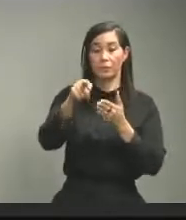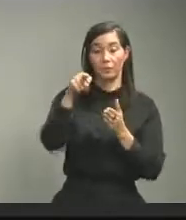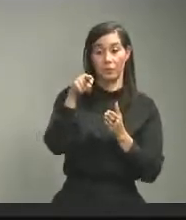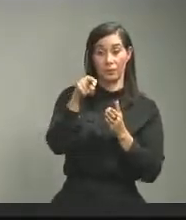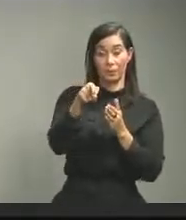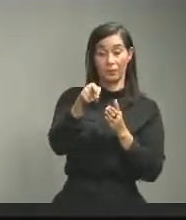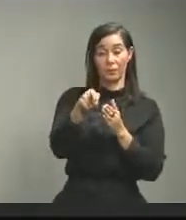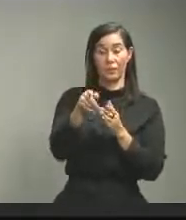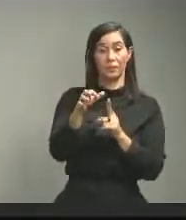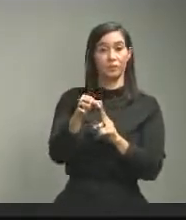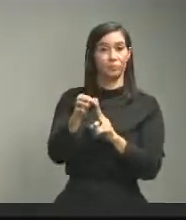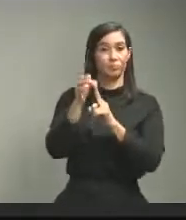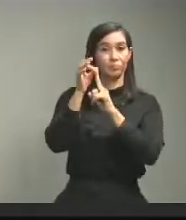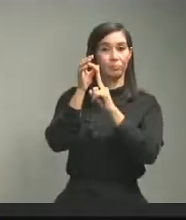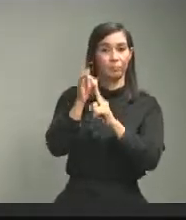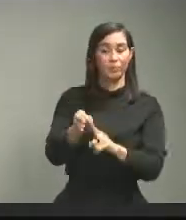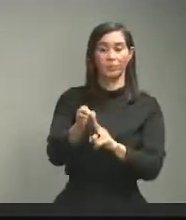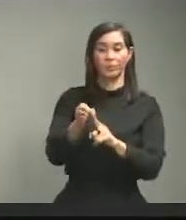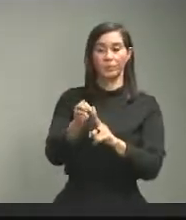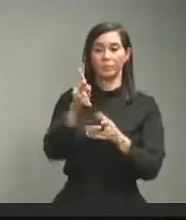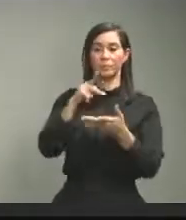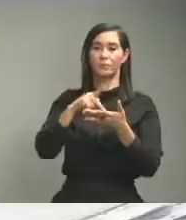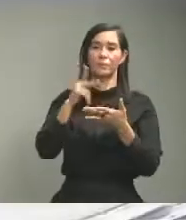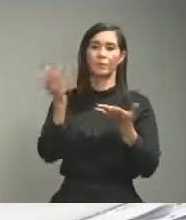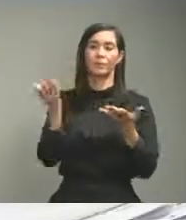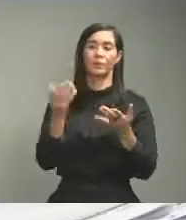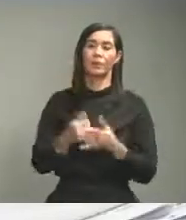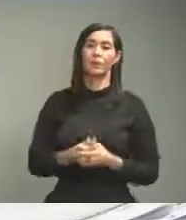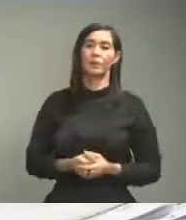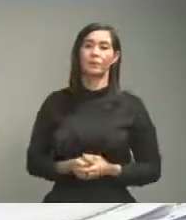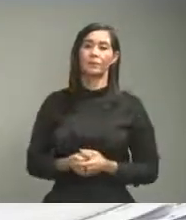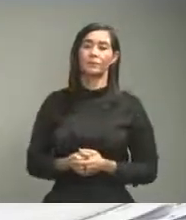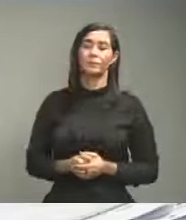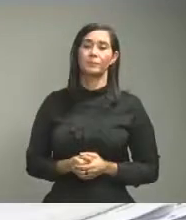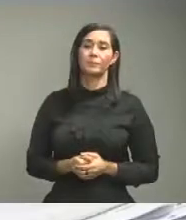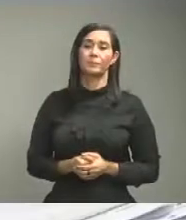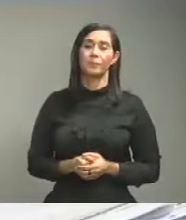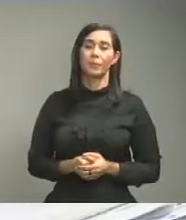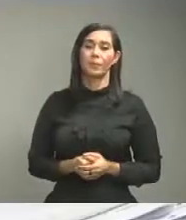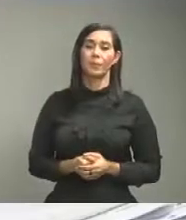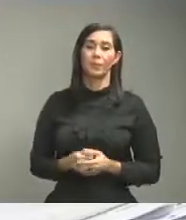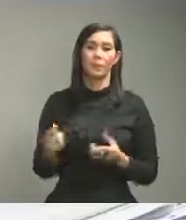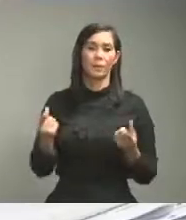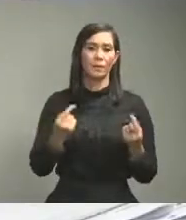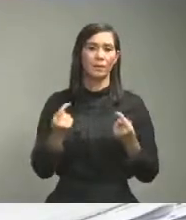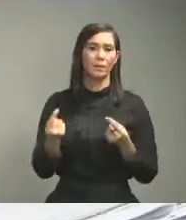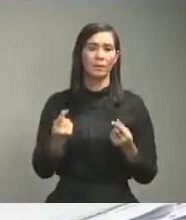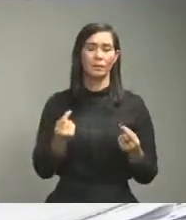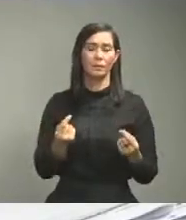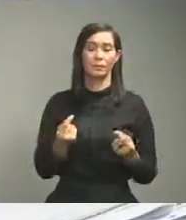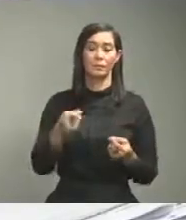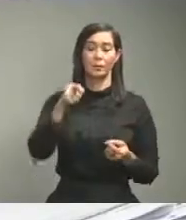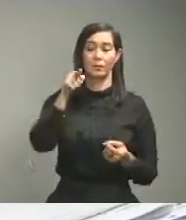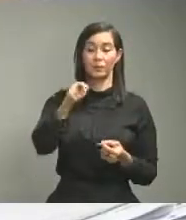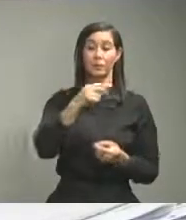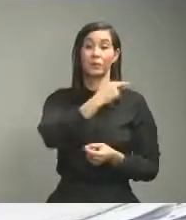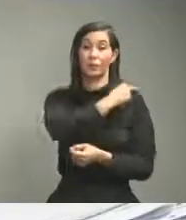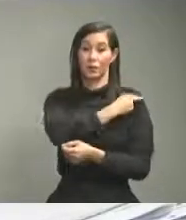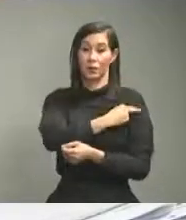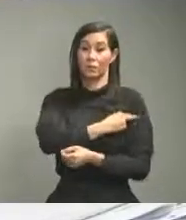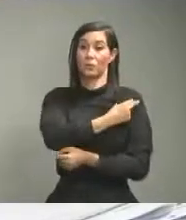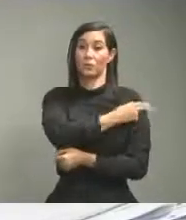caso específico se va a producir una un suplido tanto de el hospital